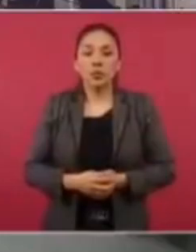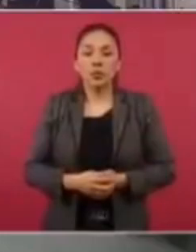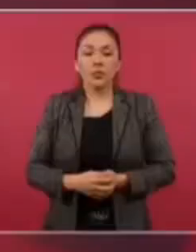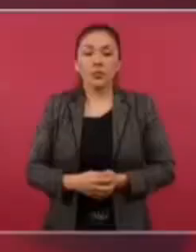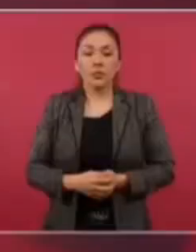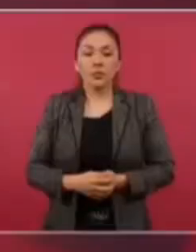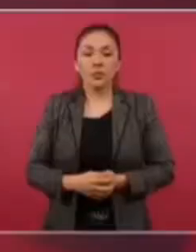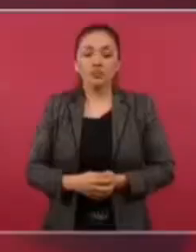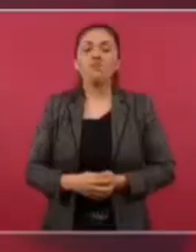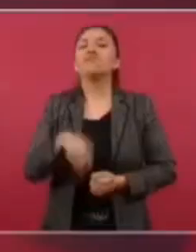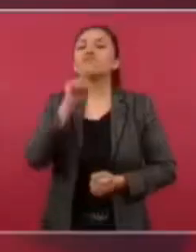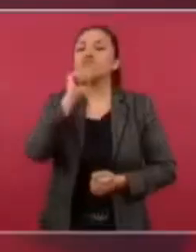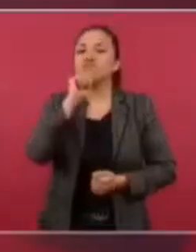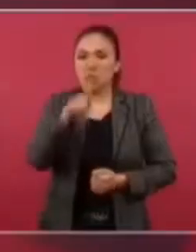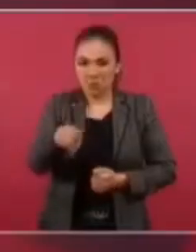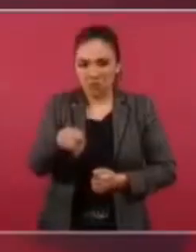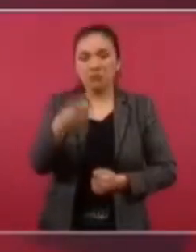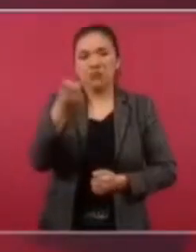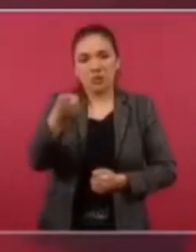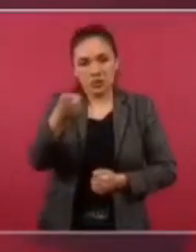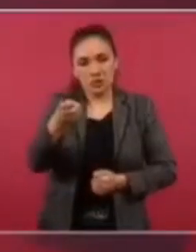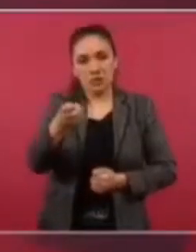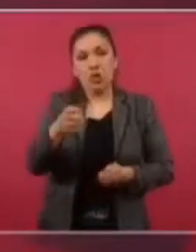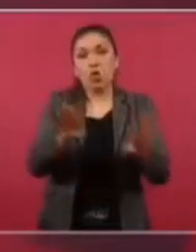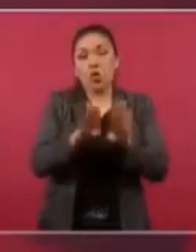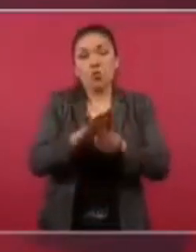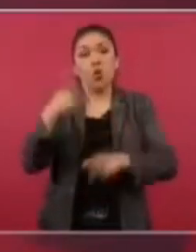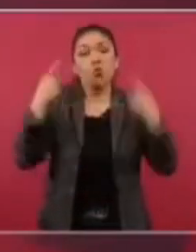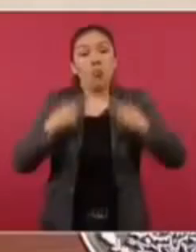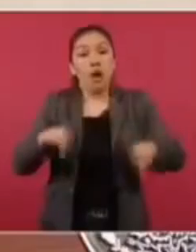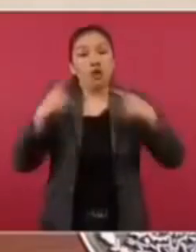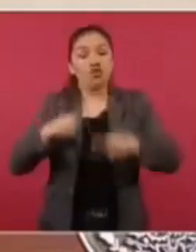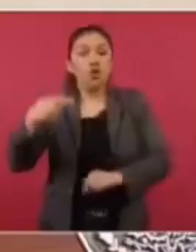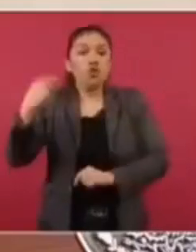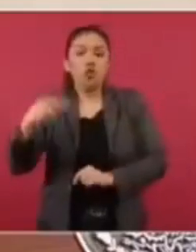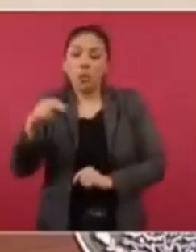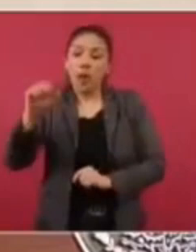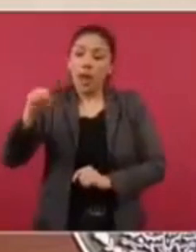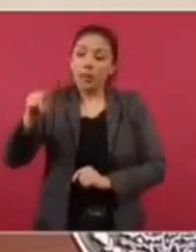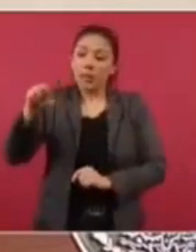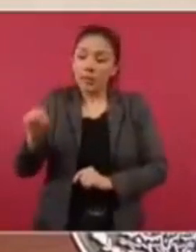También lo estoy viendo, si lo hago como Andrés Manuel o como presidente de México.